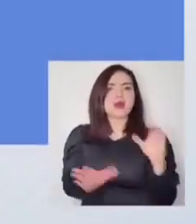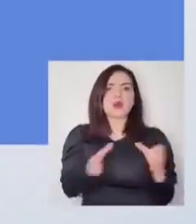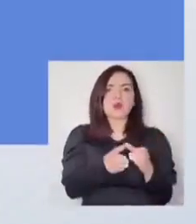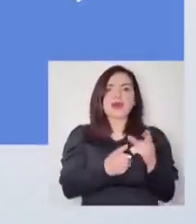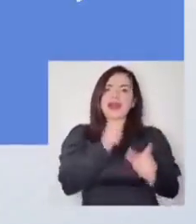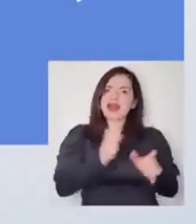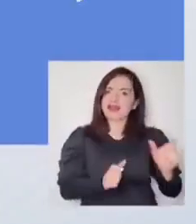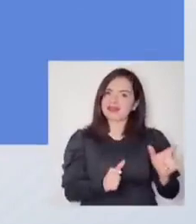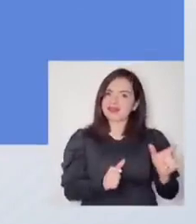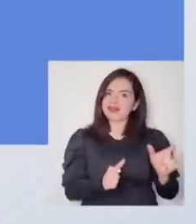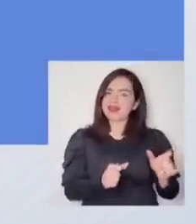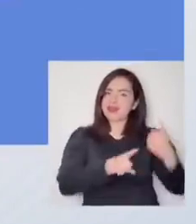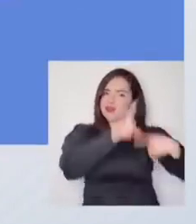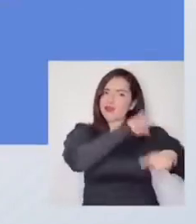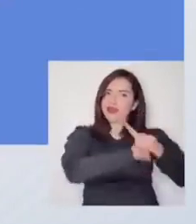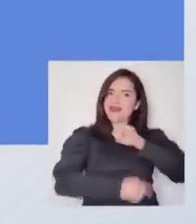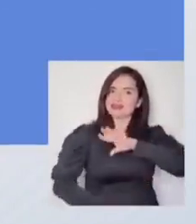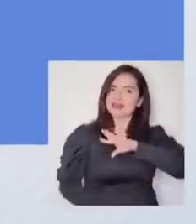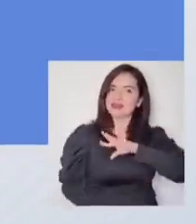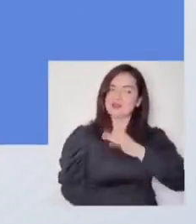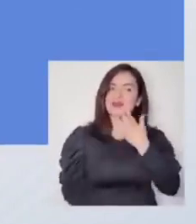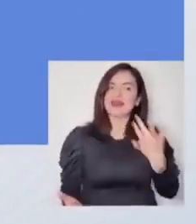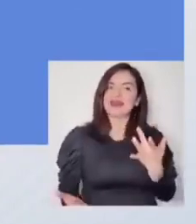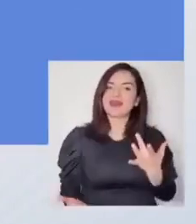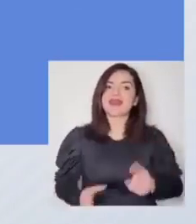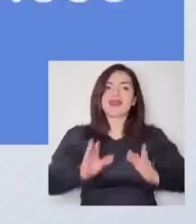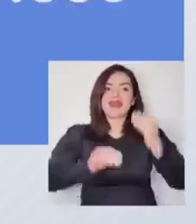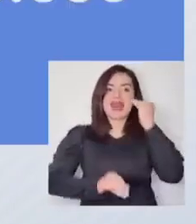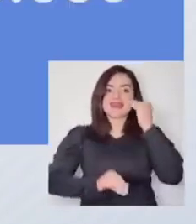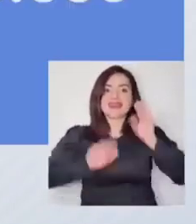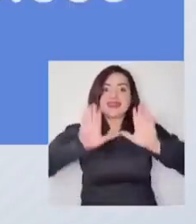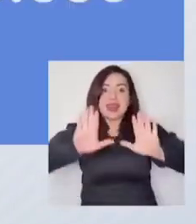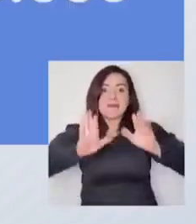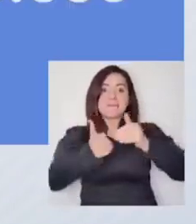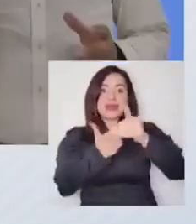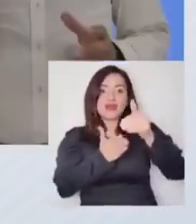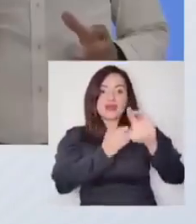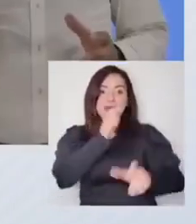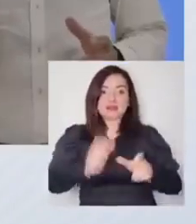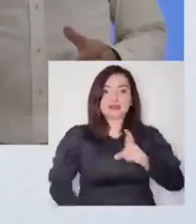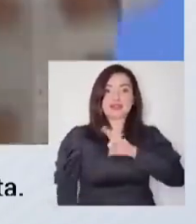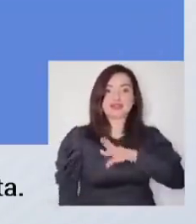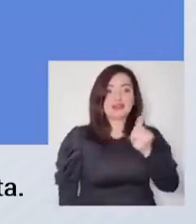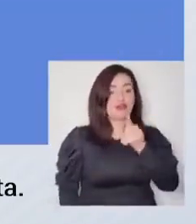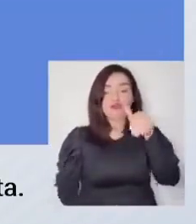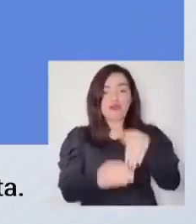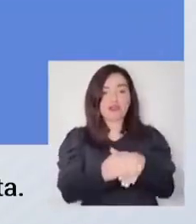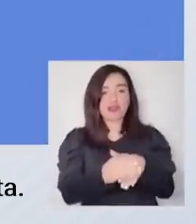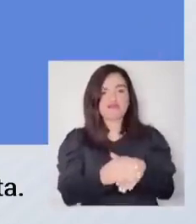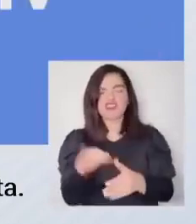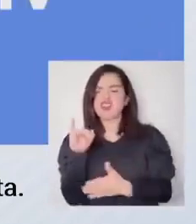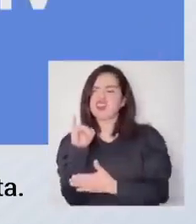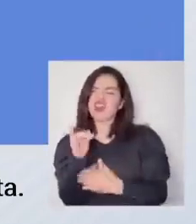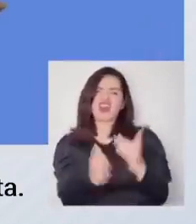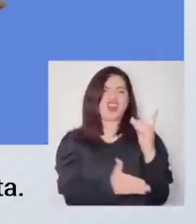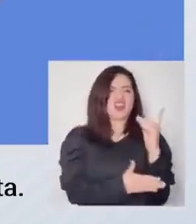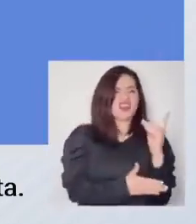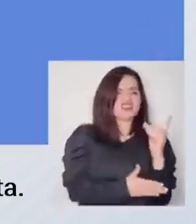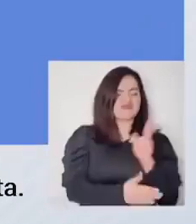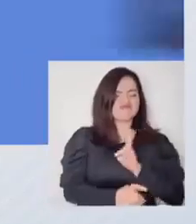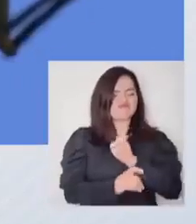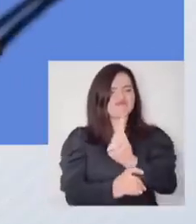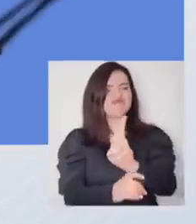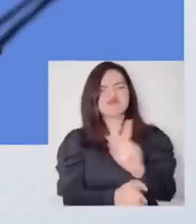primer partido de la gente de la historia de Chile? ¿Por qué hay casi 10 millones de chilenos que no votan? Porque la izquierda ni la derecha los